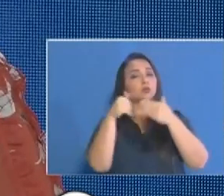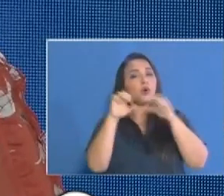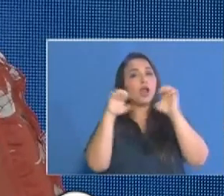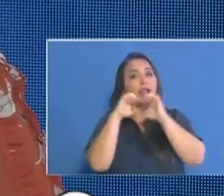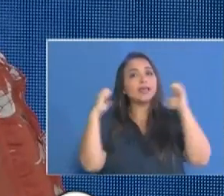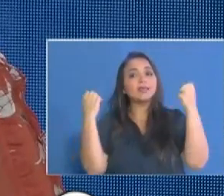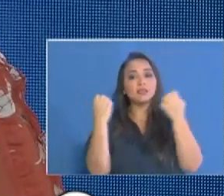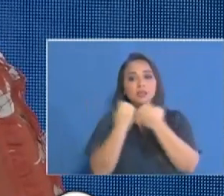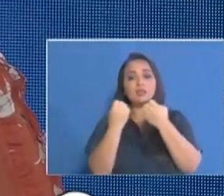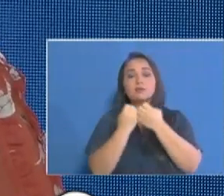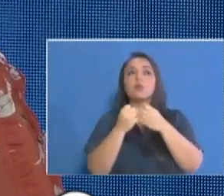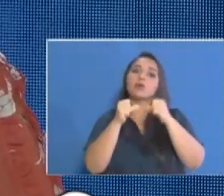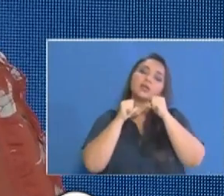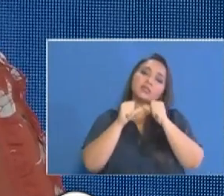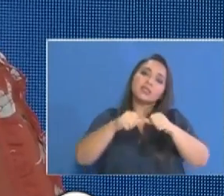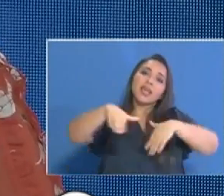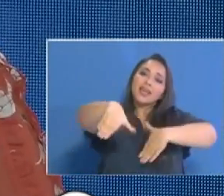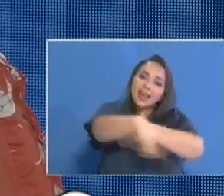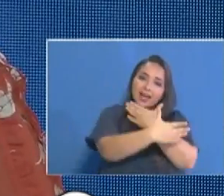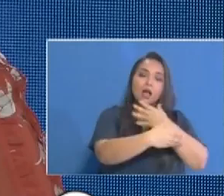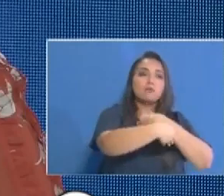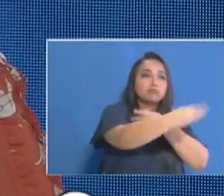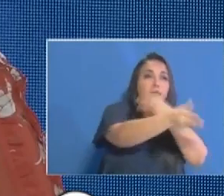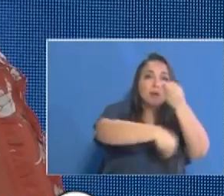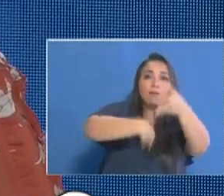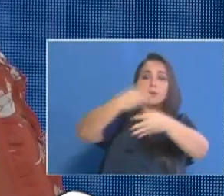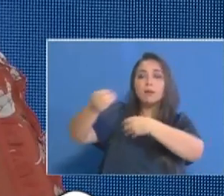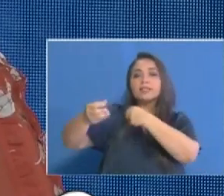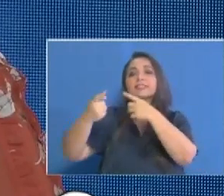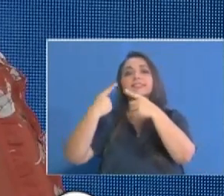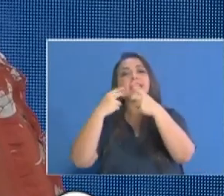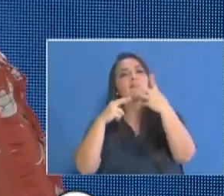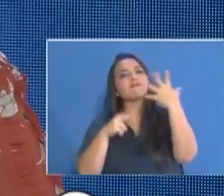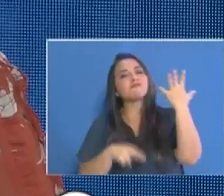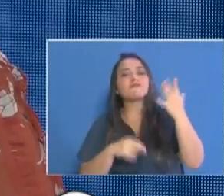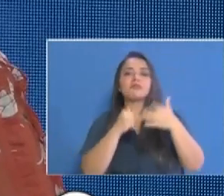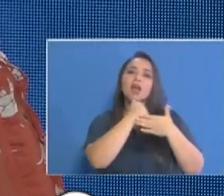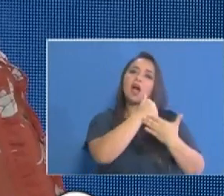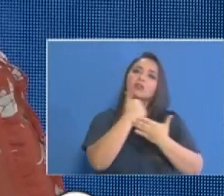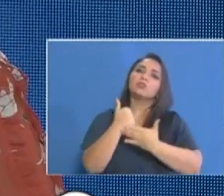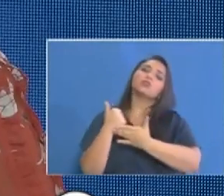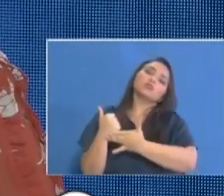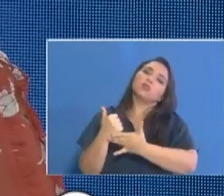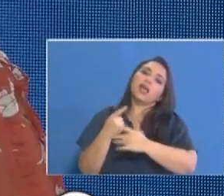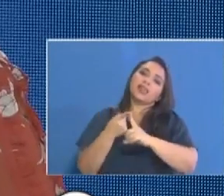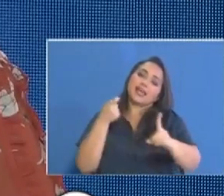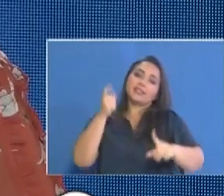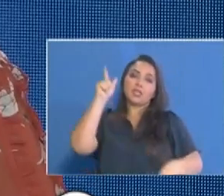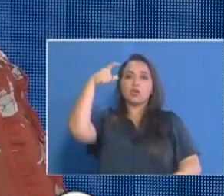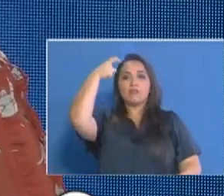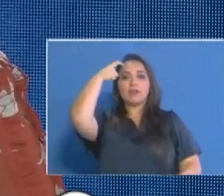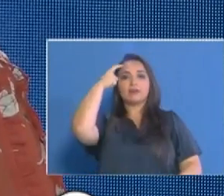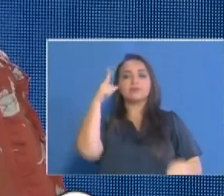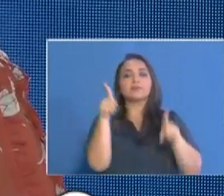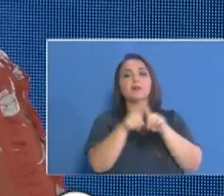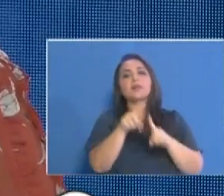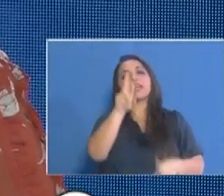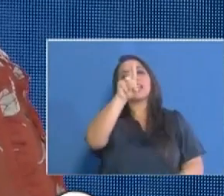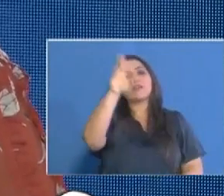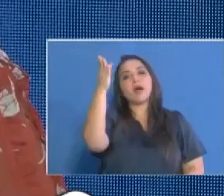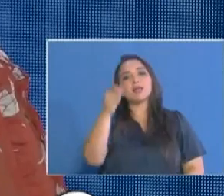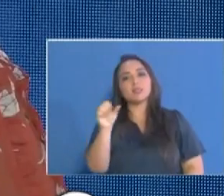están también en las calles en las comunidades entregando las diferentes ayudas por parte del gobierno Grupo Ribesmit